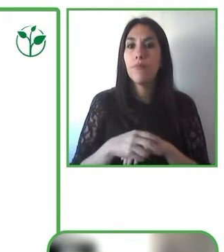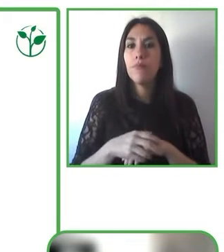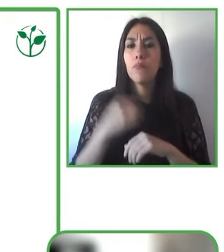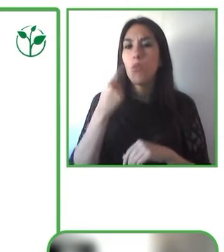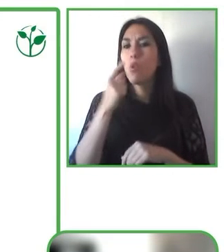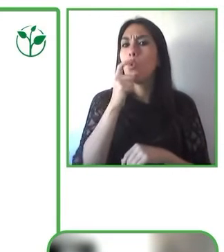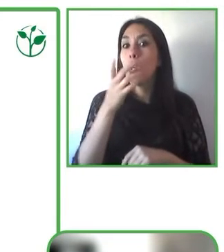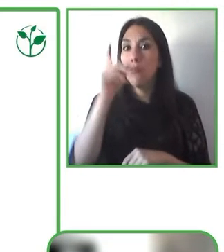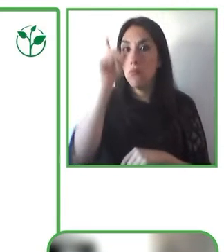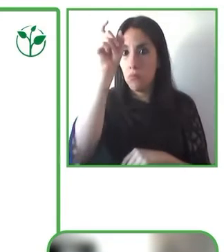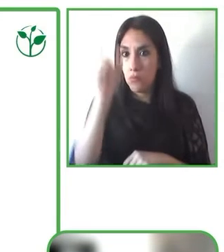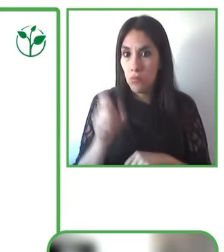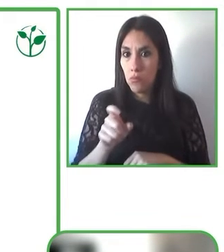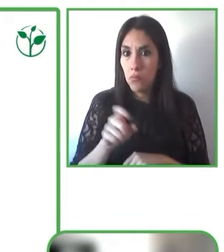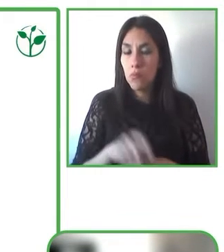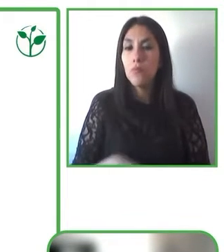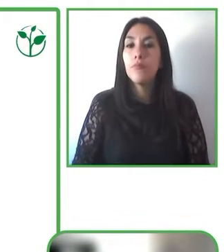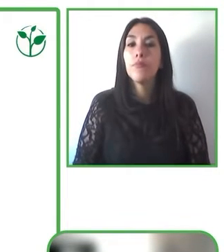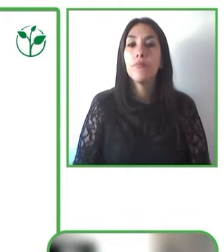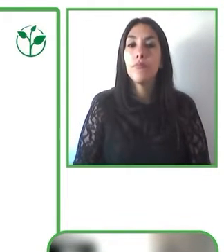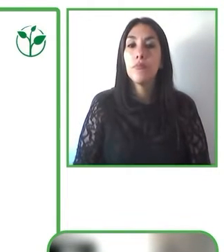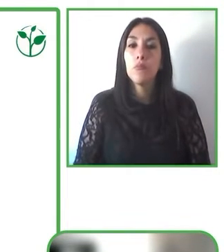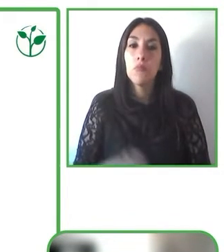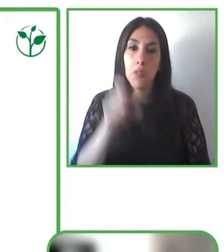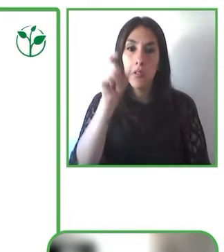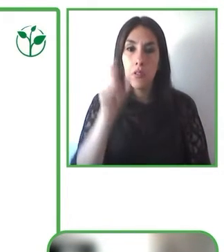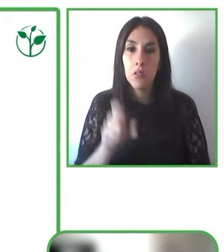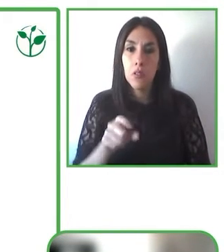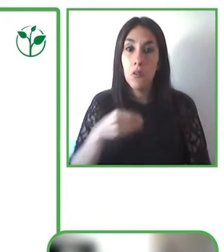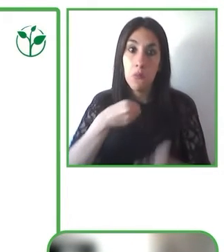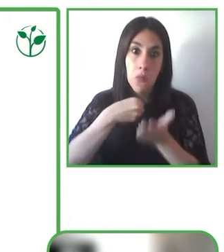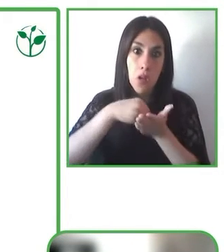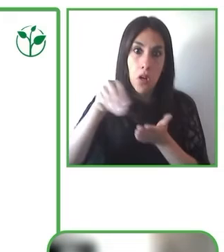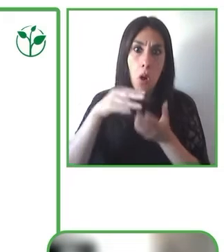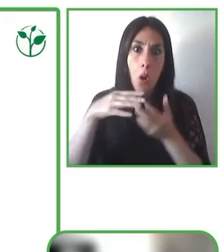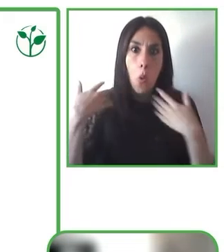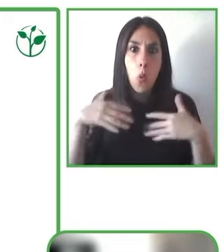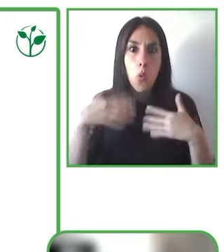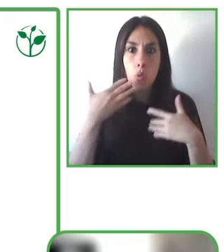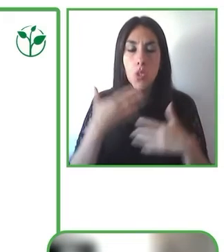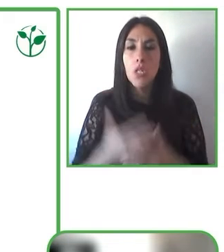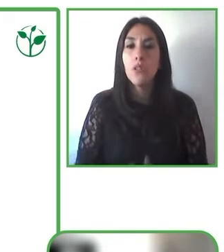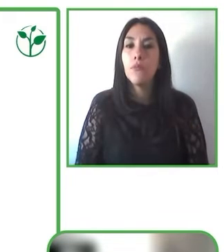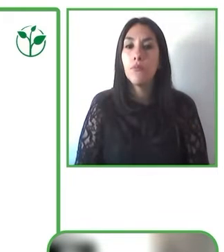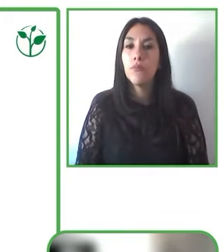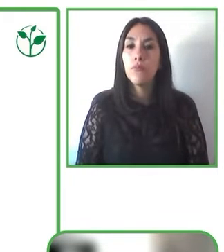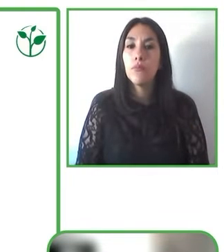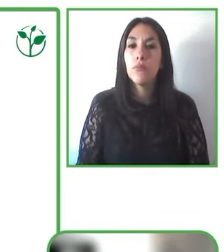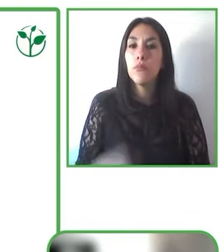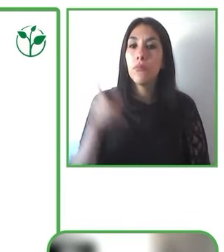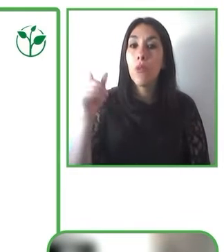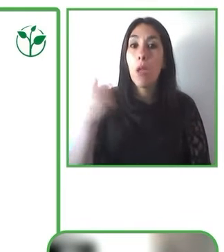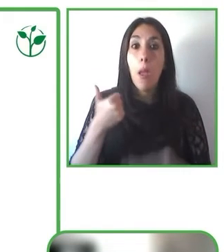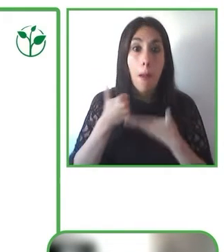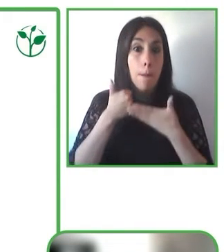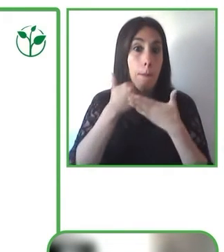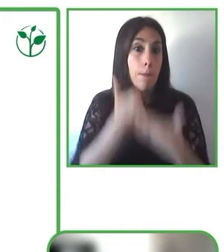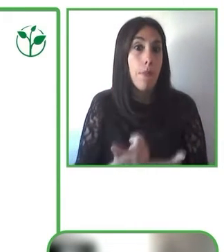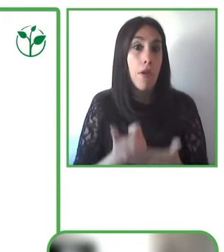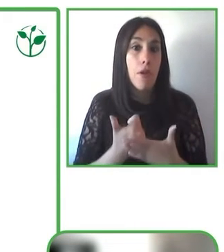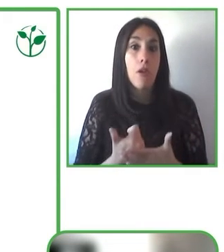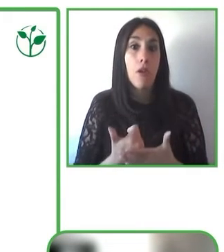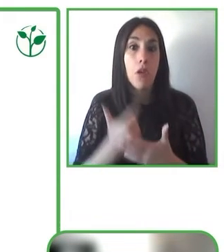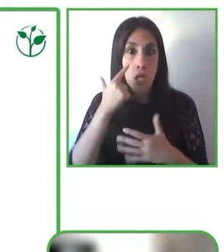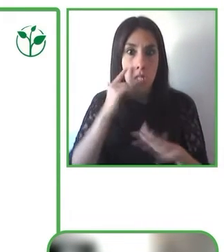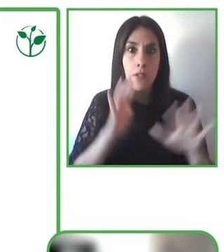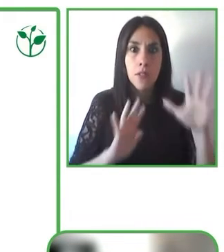son los principios usuarios, pero también ayudamos a los cuidadores y los asistentes de personas